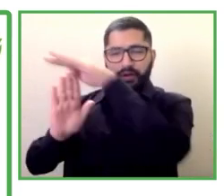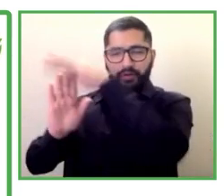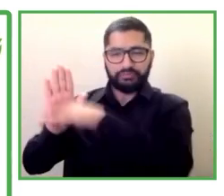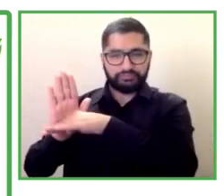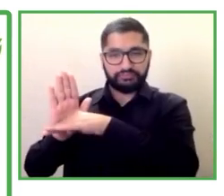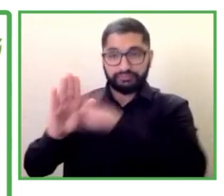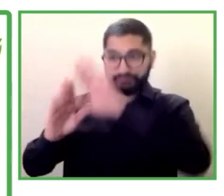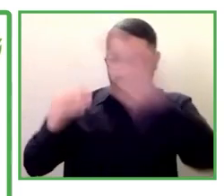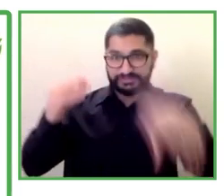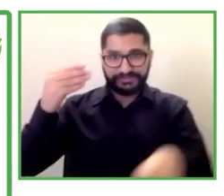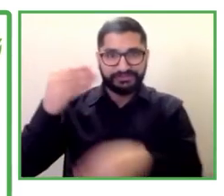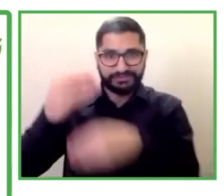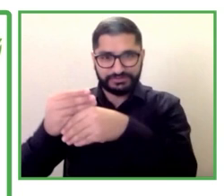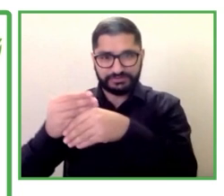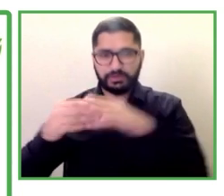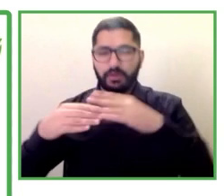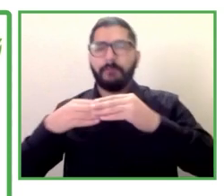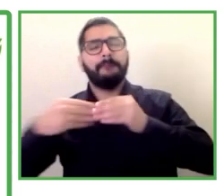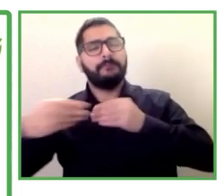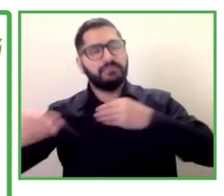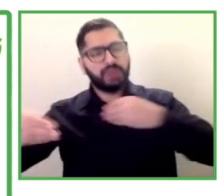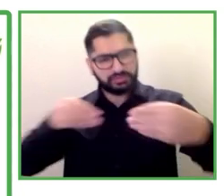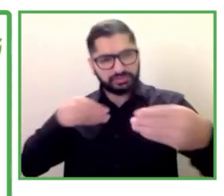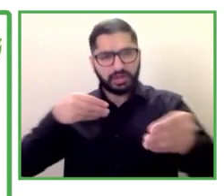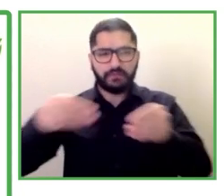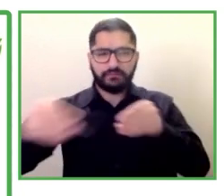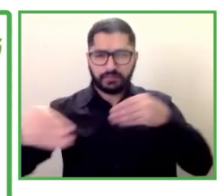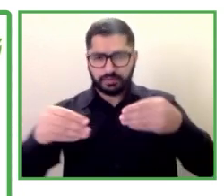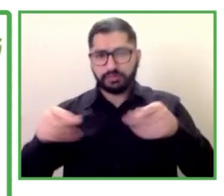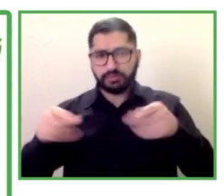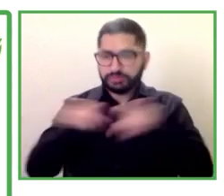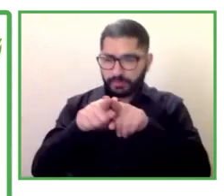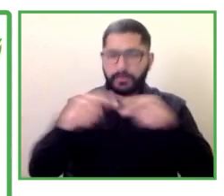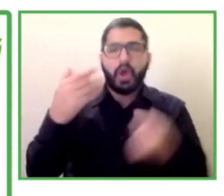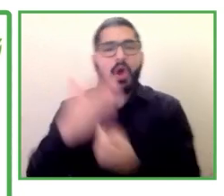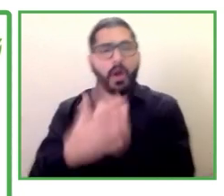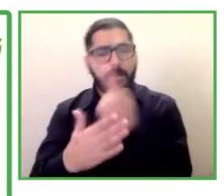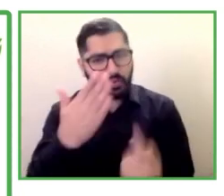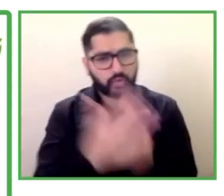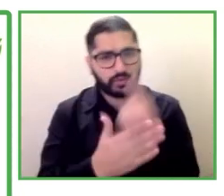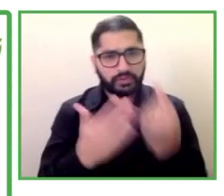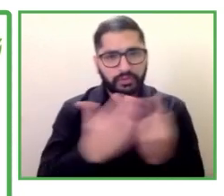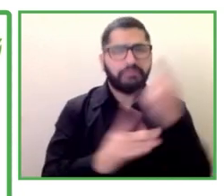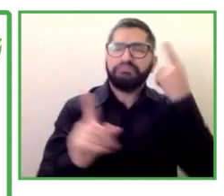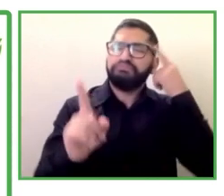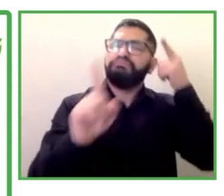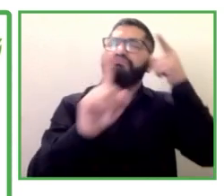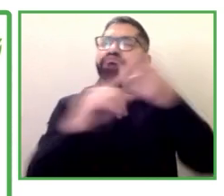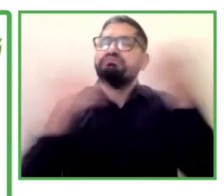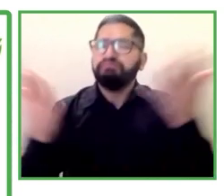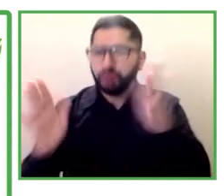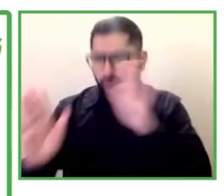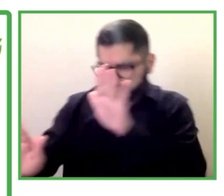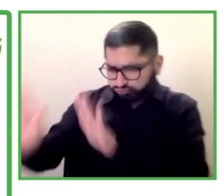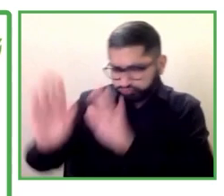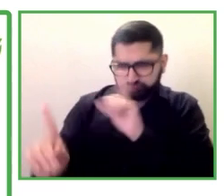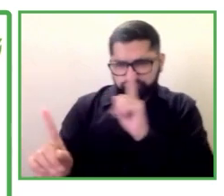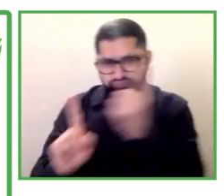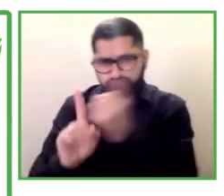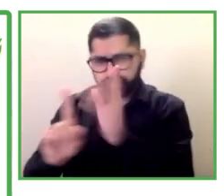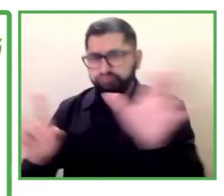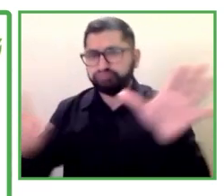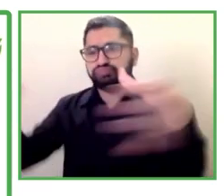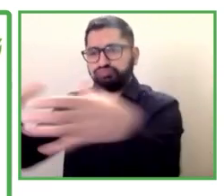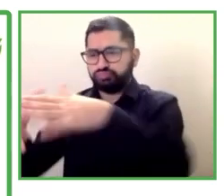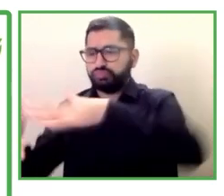y ser oportuno para proteger a las poblaciones vulnerables e implementar el